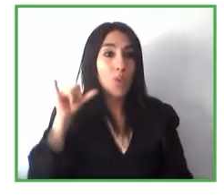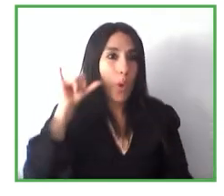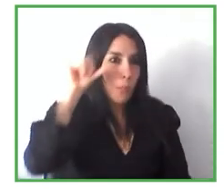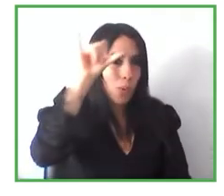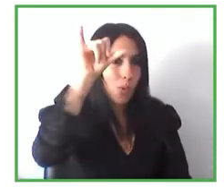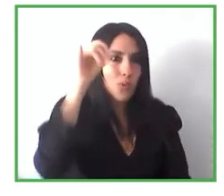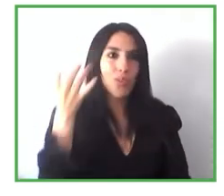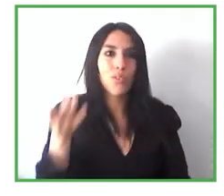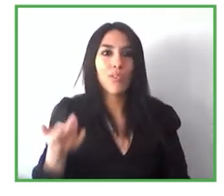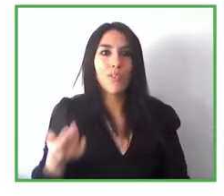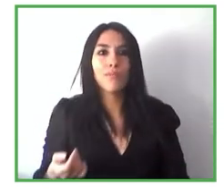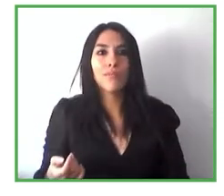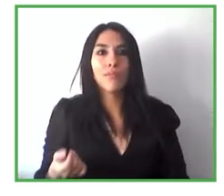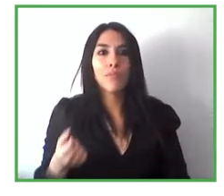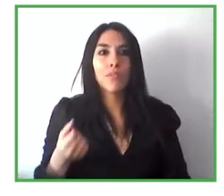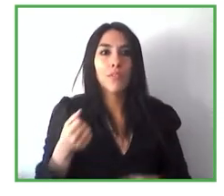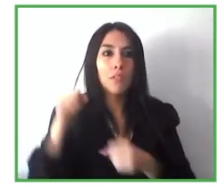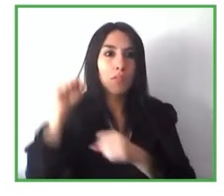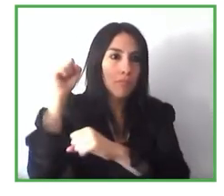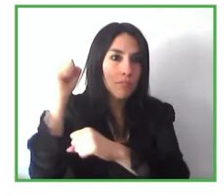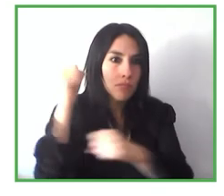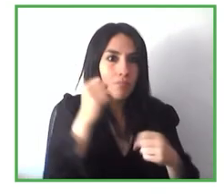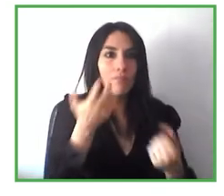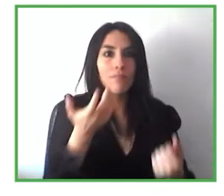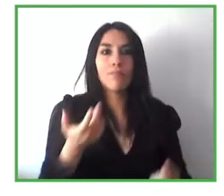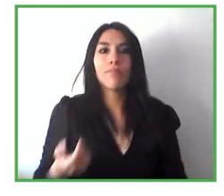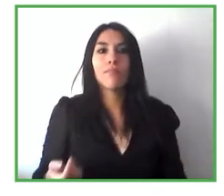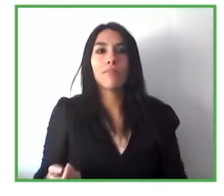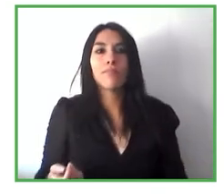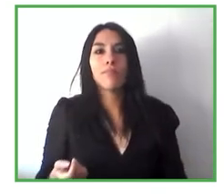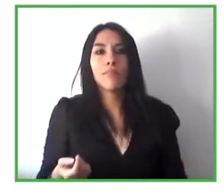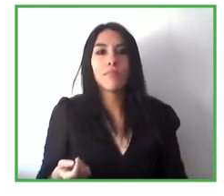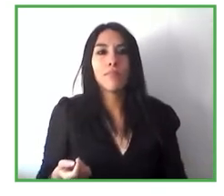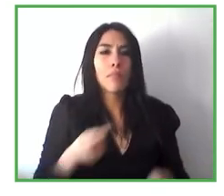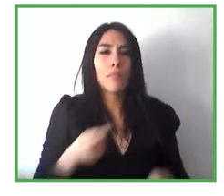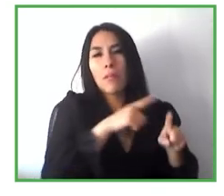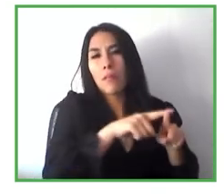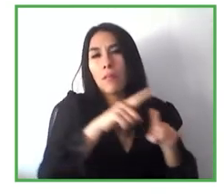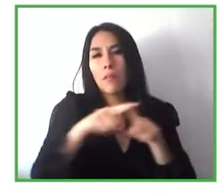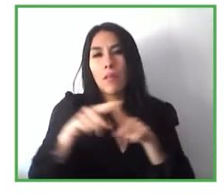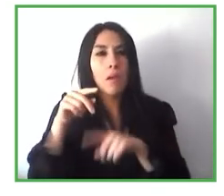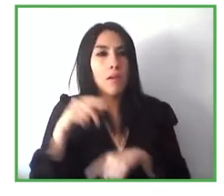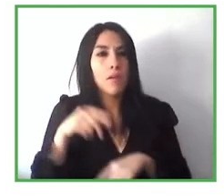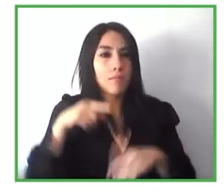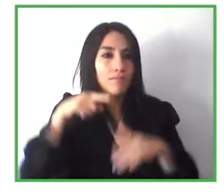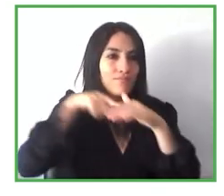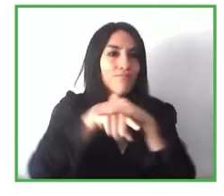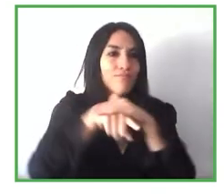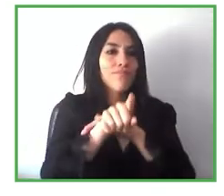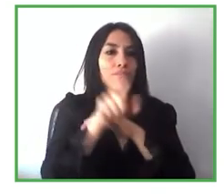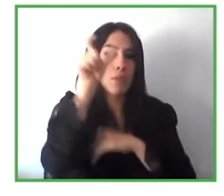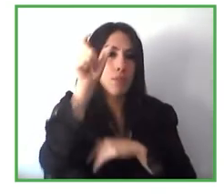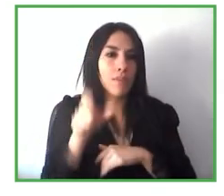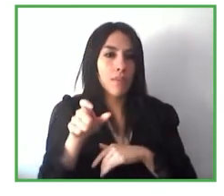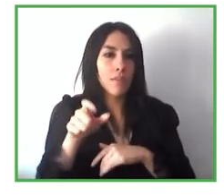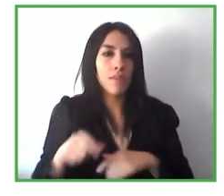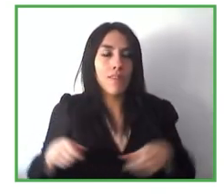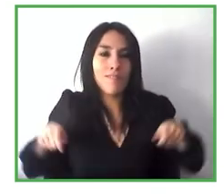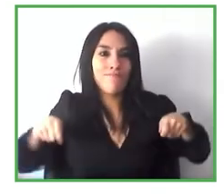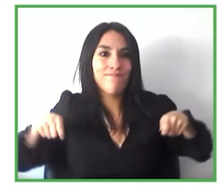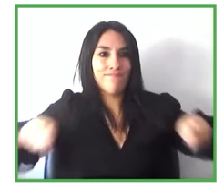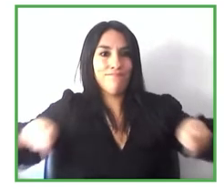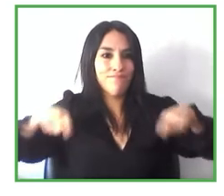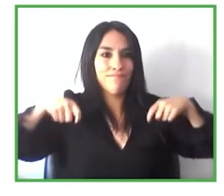en toilets para facilitar el acceso sobre todo de personas con movilidad reducida para poder acceder de una manera sencilla ya digo con estos